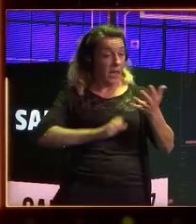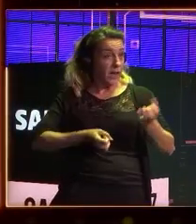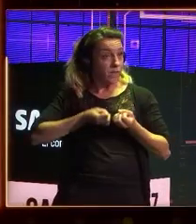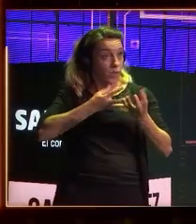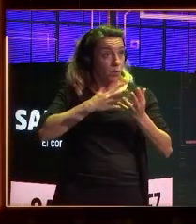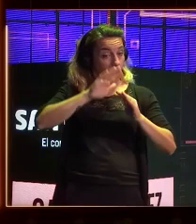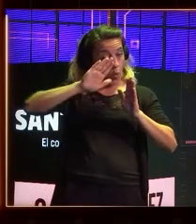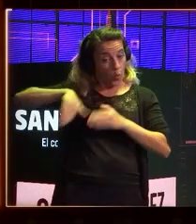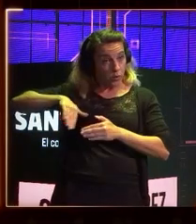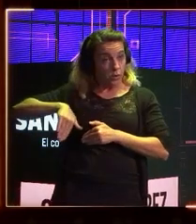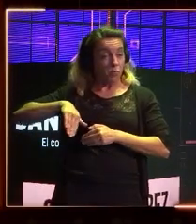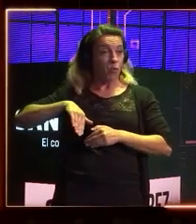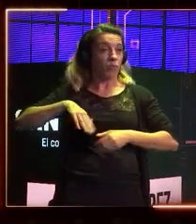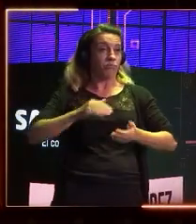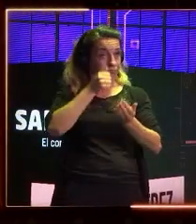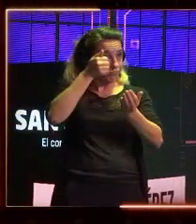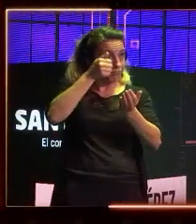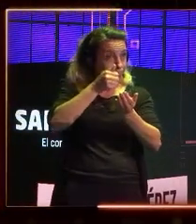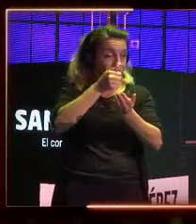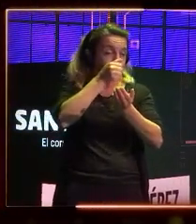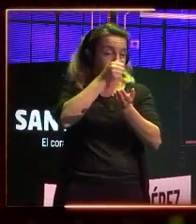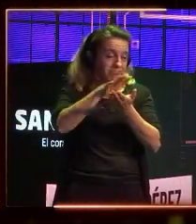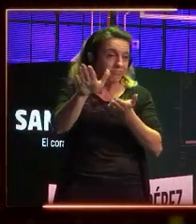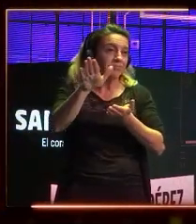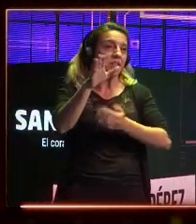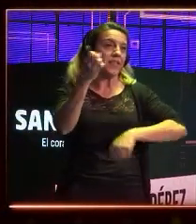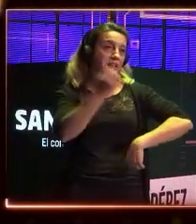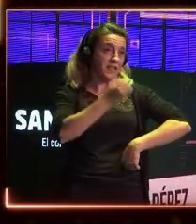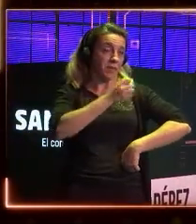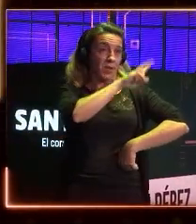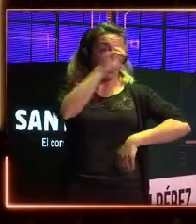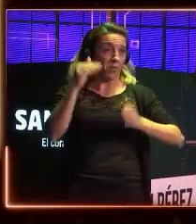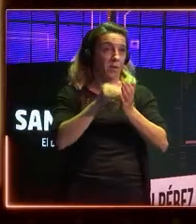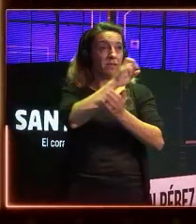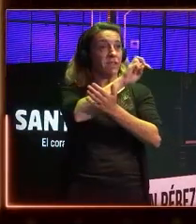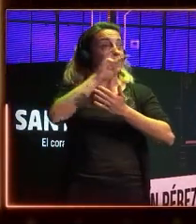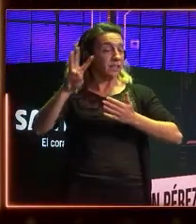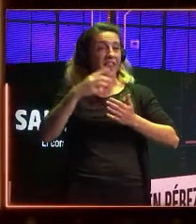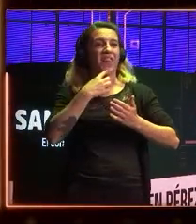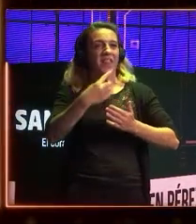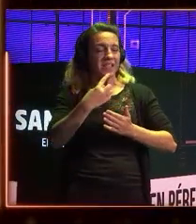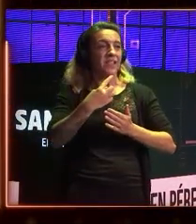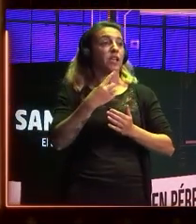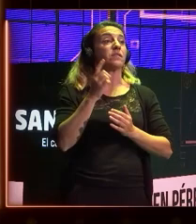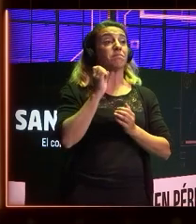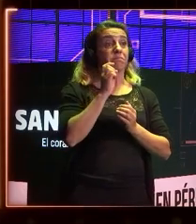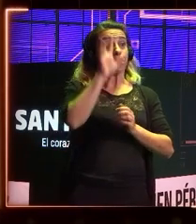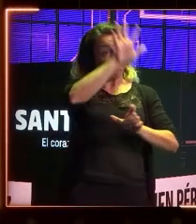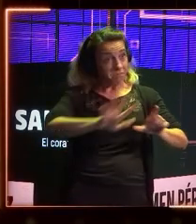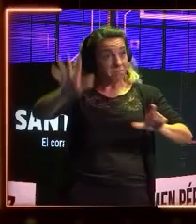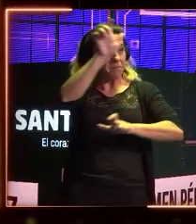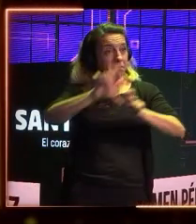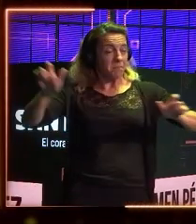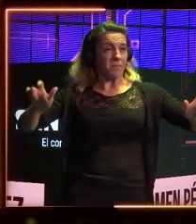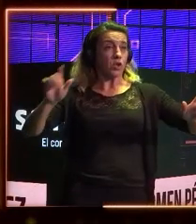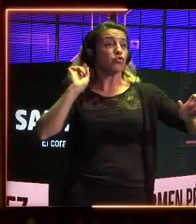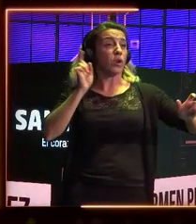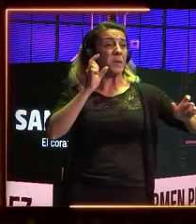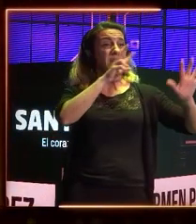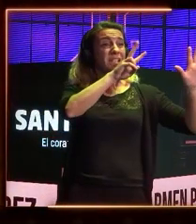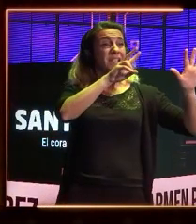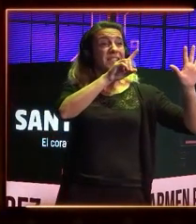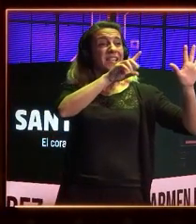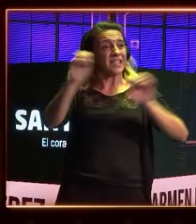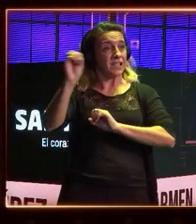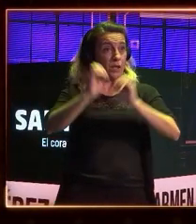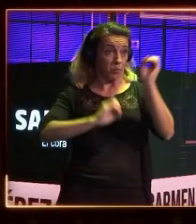publica en diciembre del 2023, nos dice que solo el 60% de los españoles tienen competencias digitales